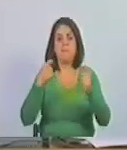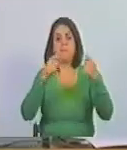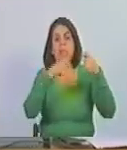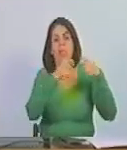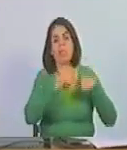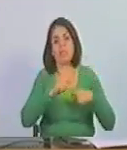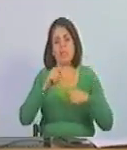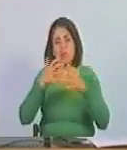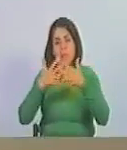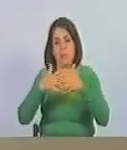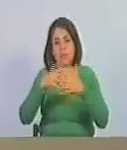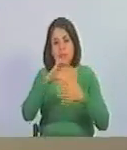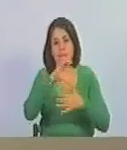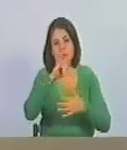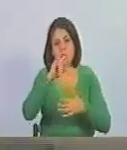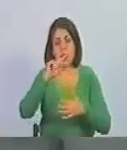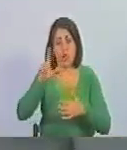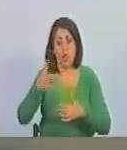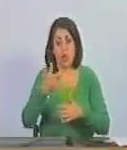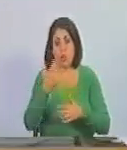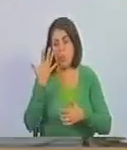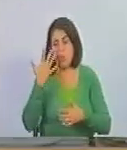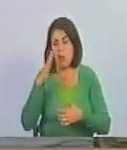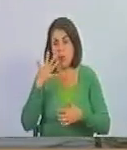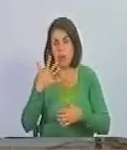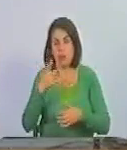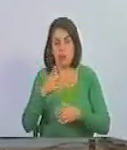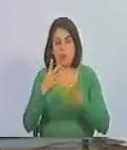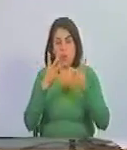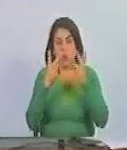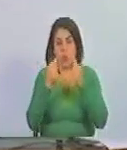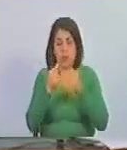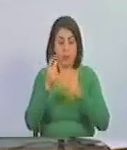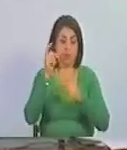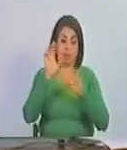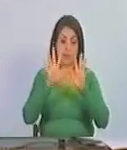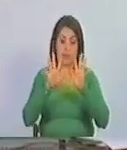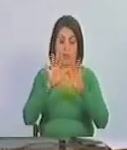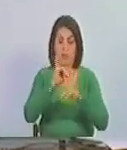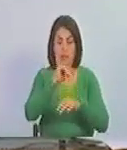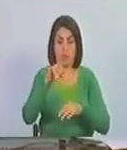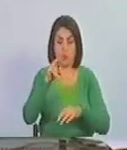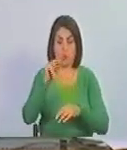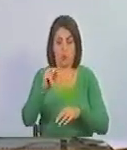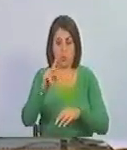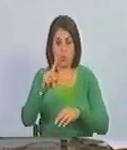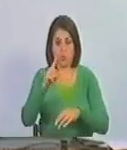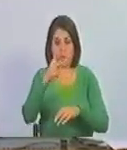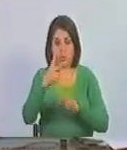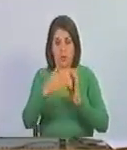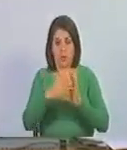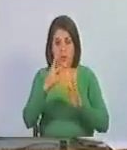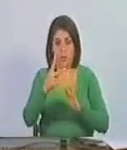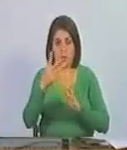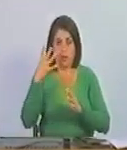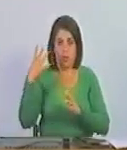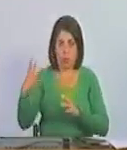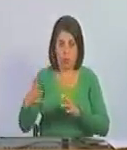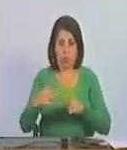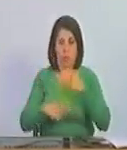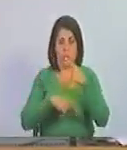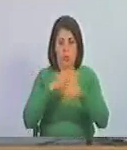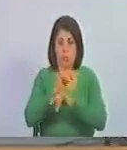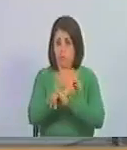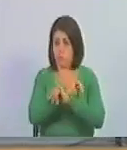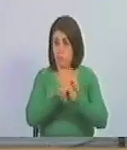para vender Cifo aproximadamente el 10 de junio del año 2024 luego